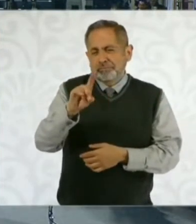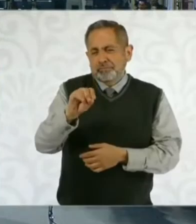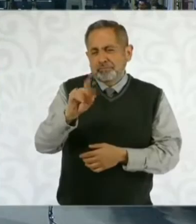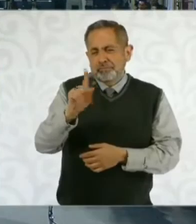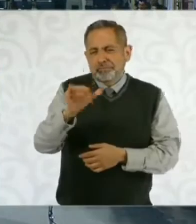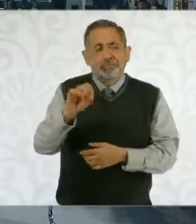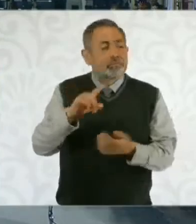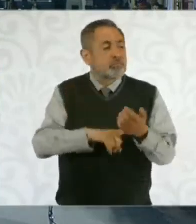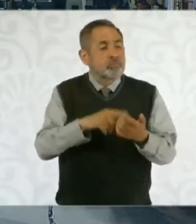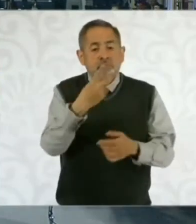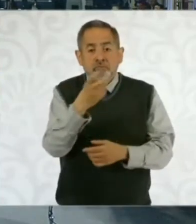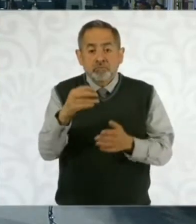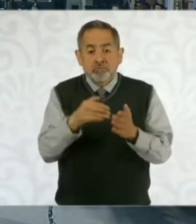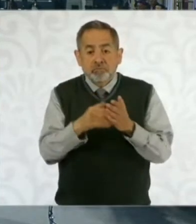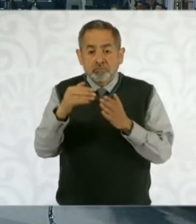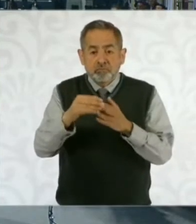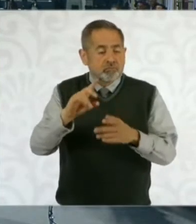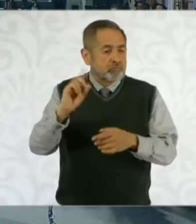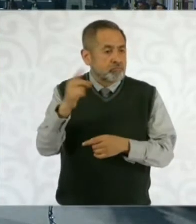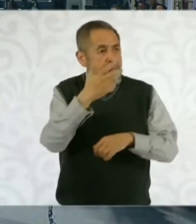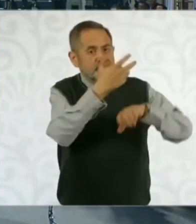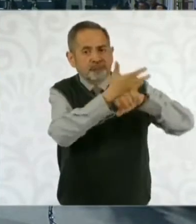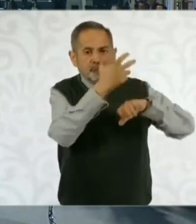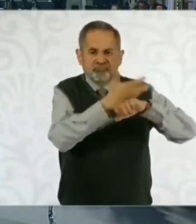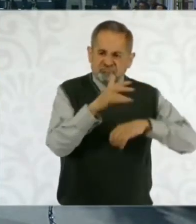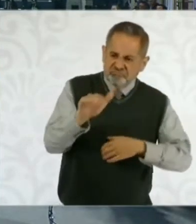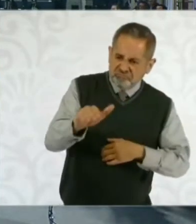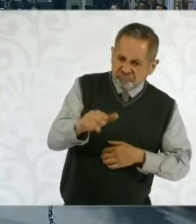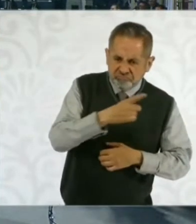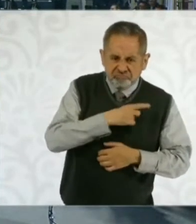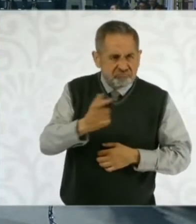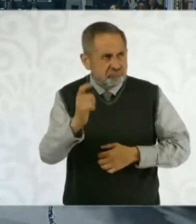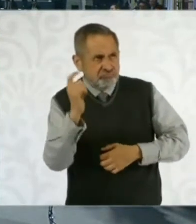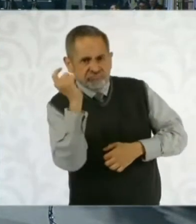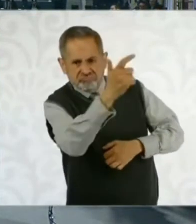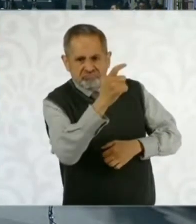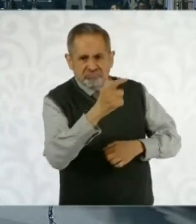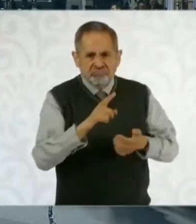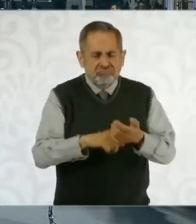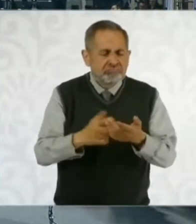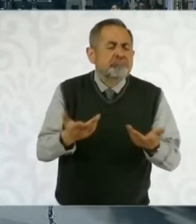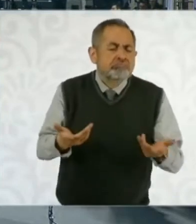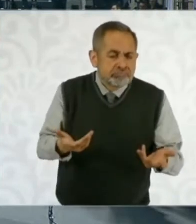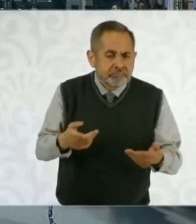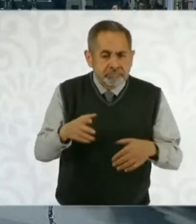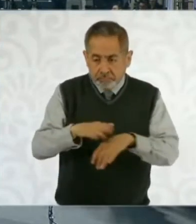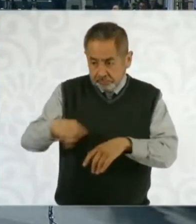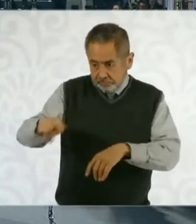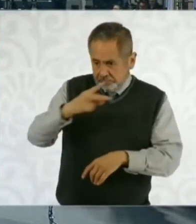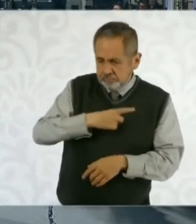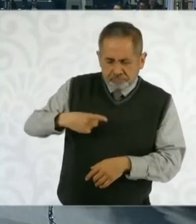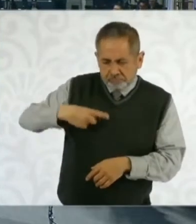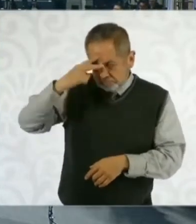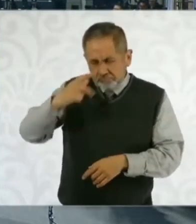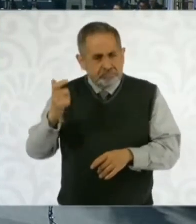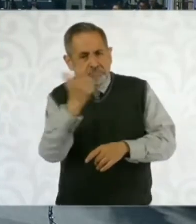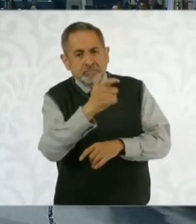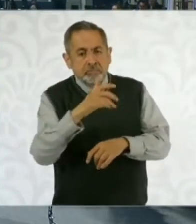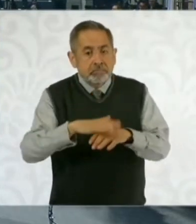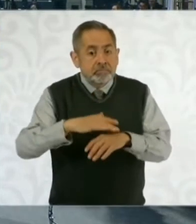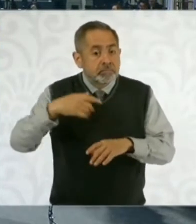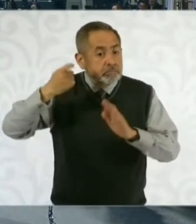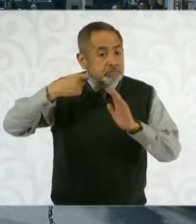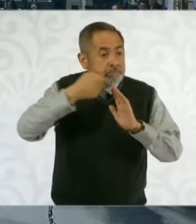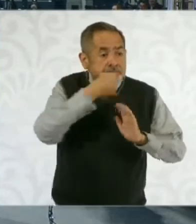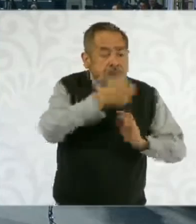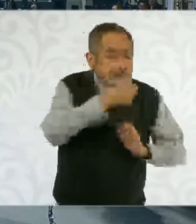millones de dólares que exigen inversionistas estadounidenses que se pague del erario mexicano, sobre todo porque tenemos algunos datos en un reportaje incluso